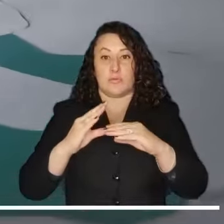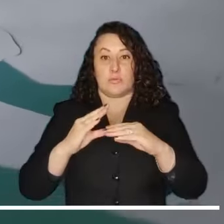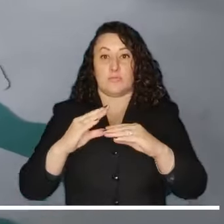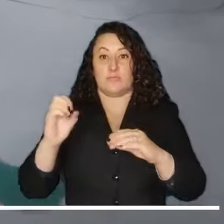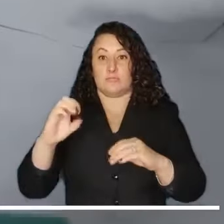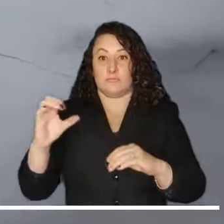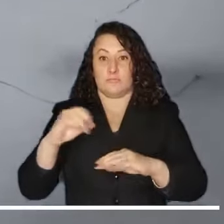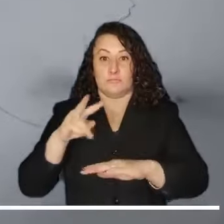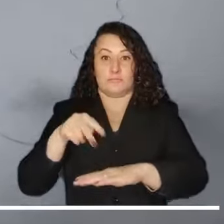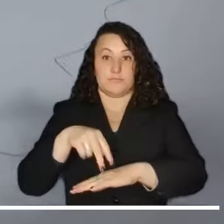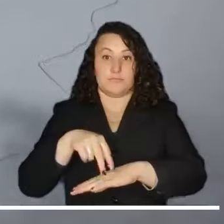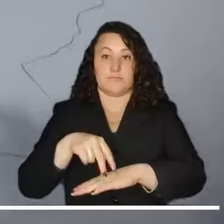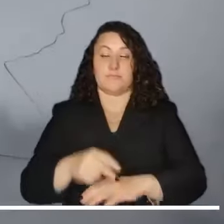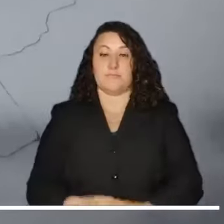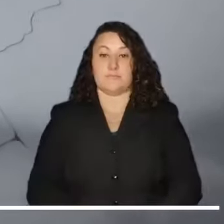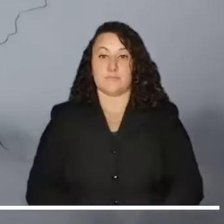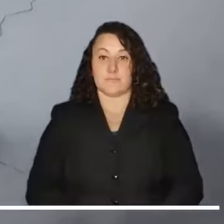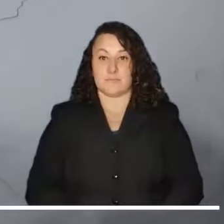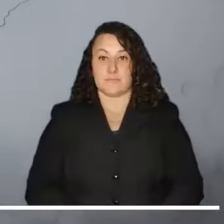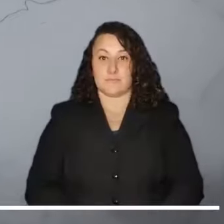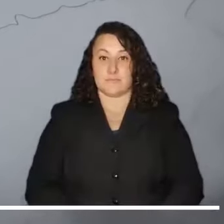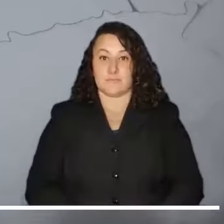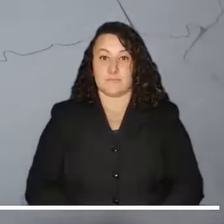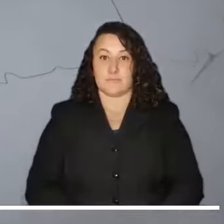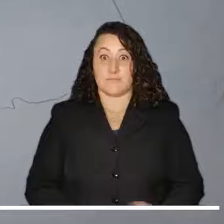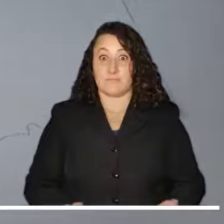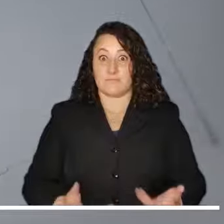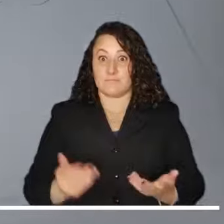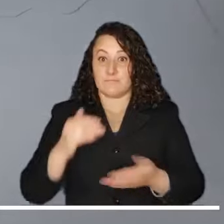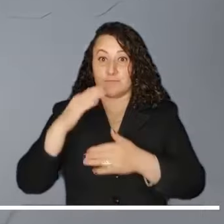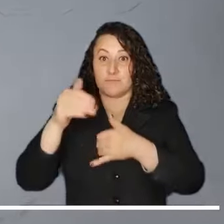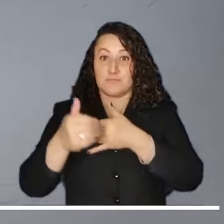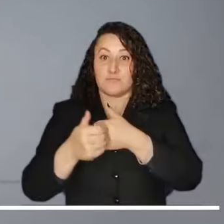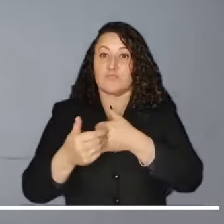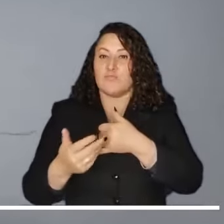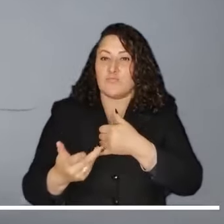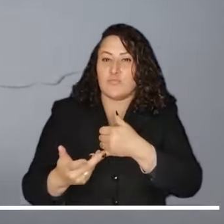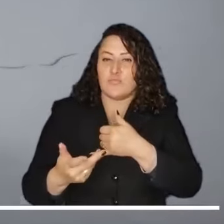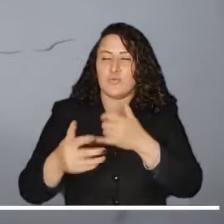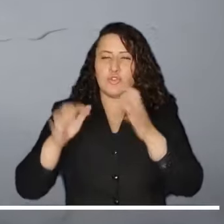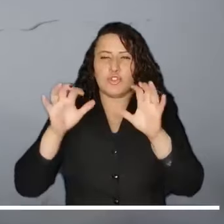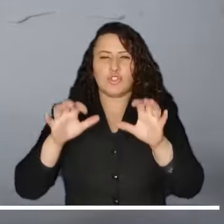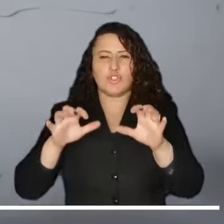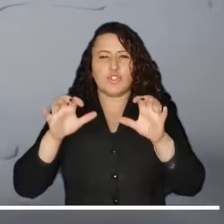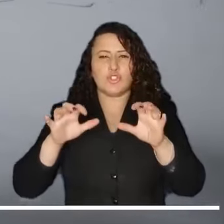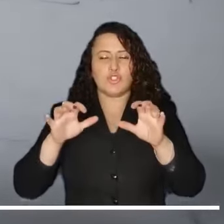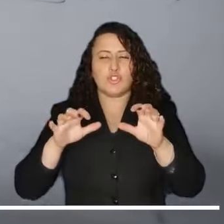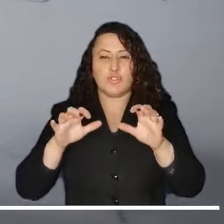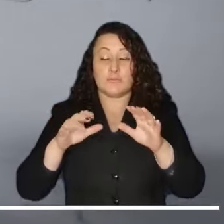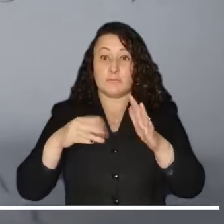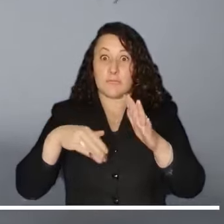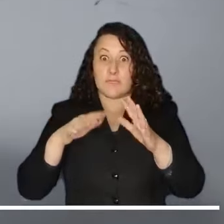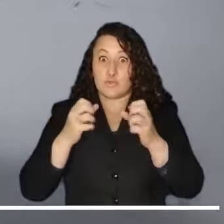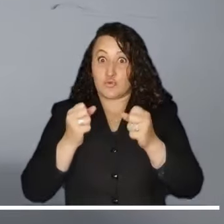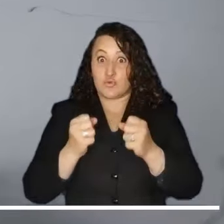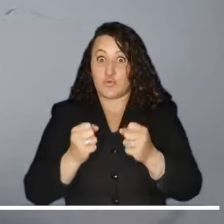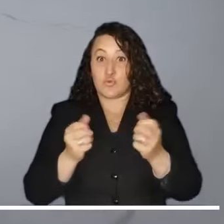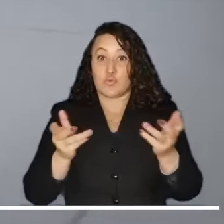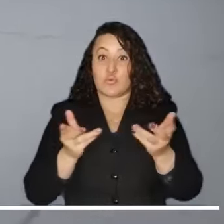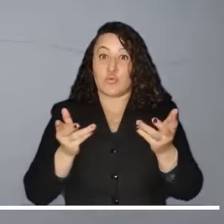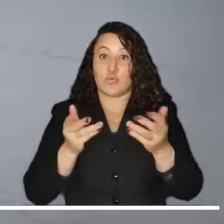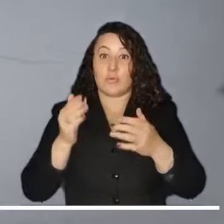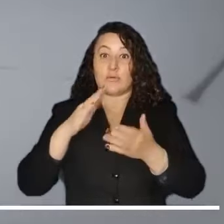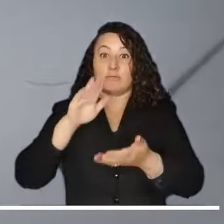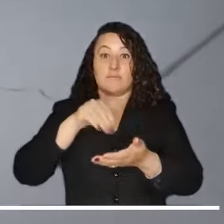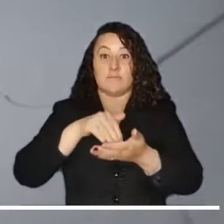occidente de Nariño. Continuamos con el centro del país, donde tendremos precipitaciones voluminosas en sectores